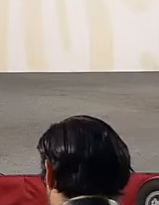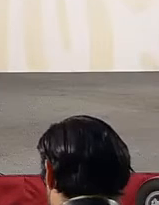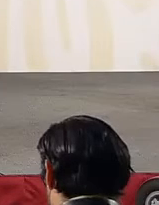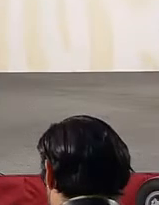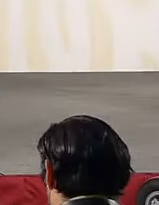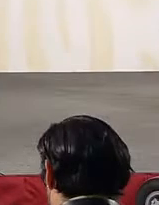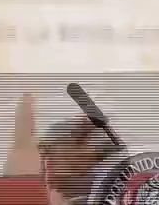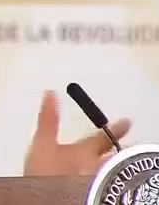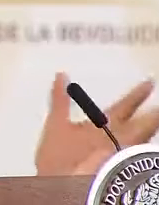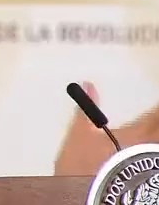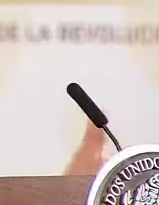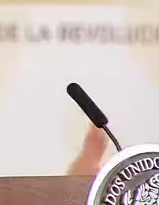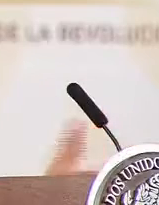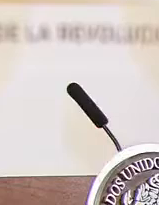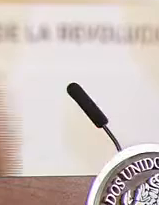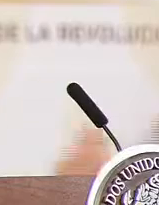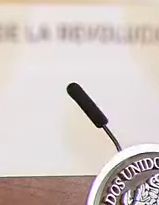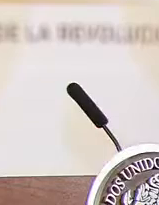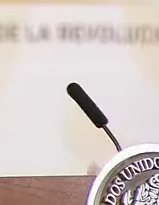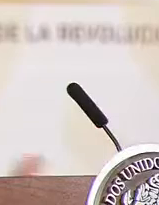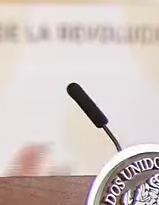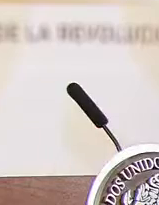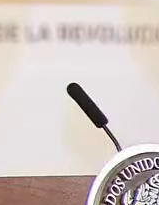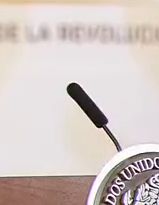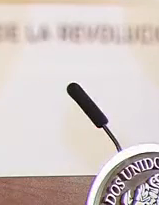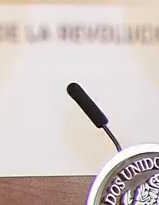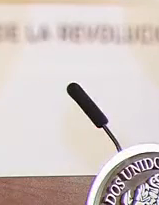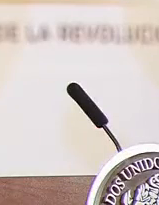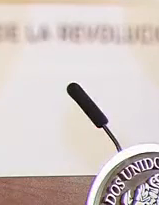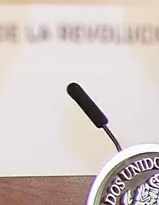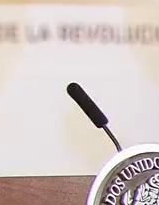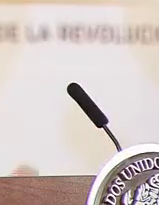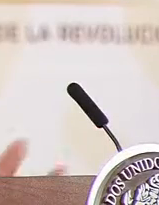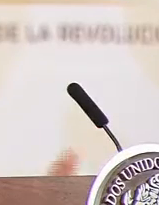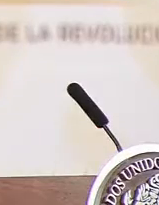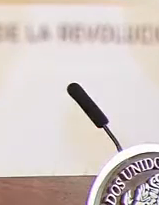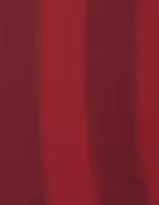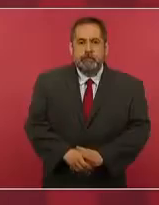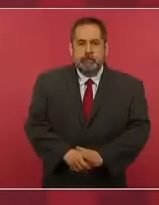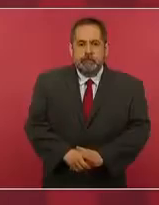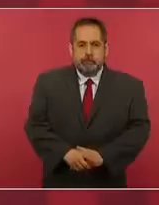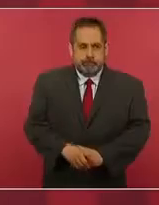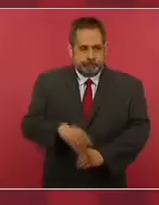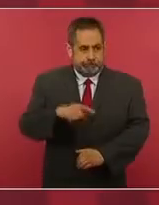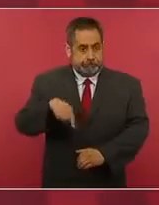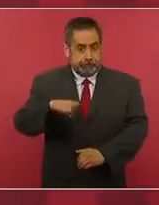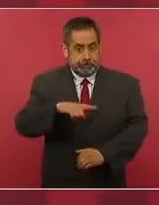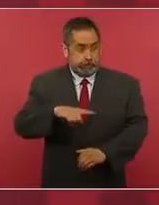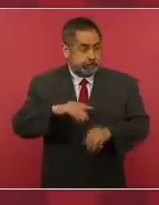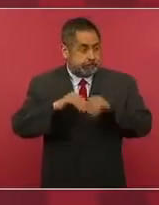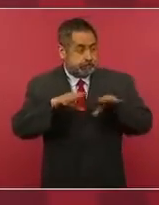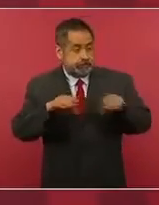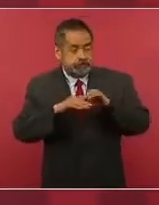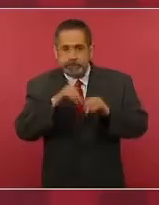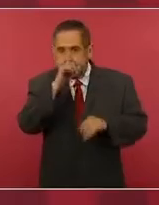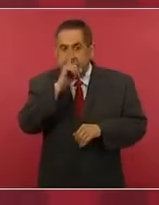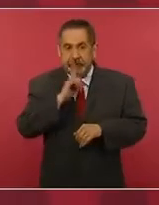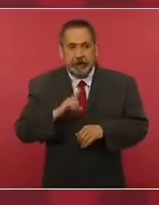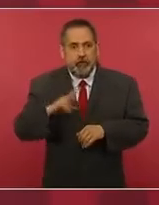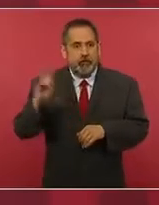dando a conocer una versión que no corresponde a lo que sucedió